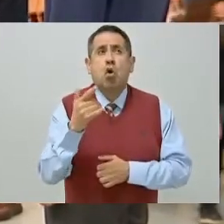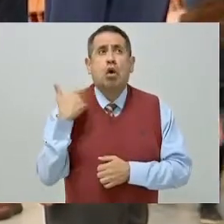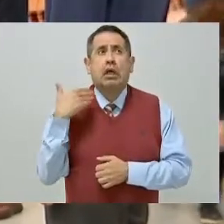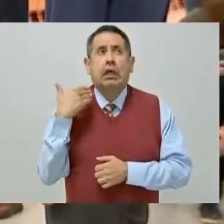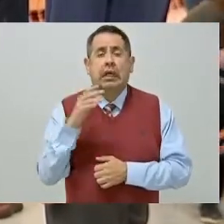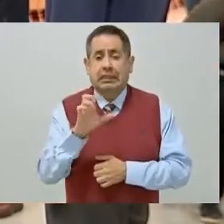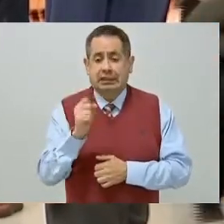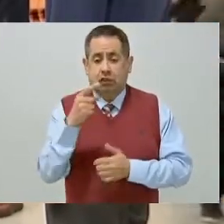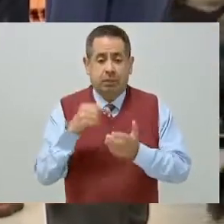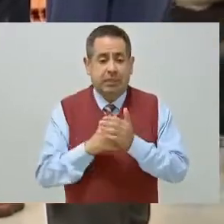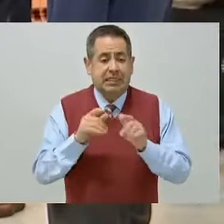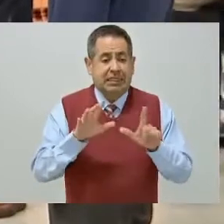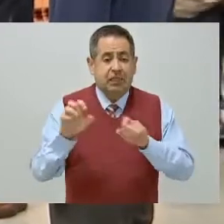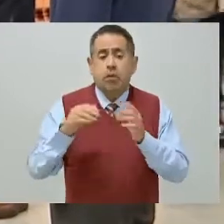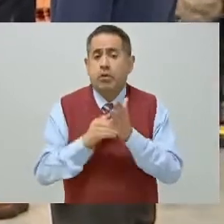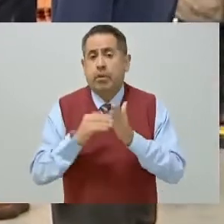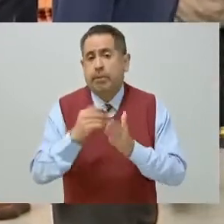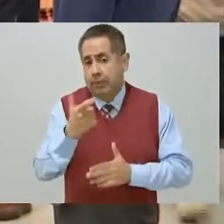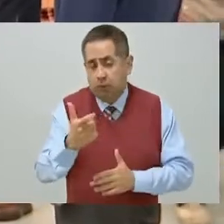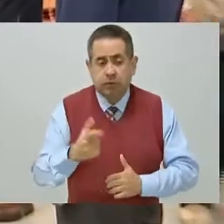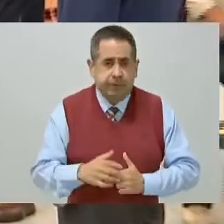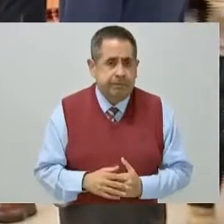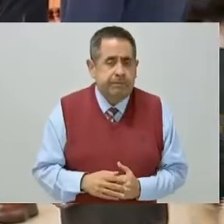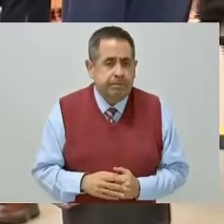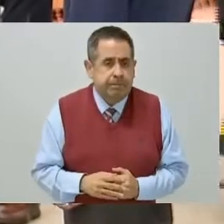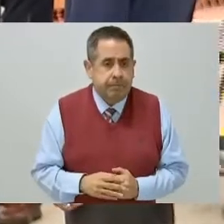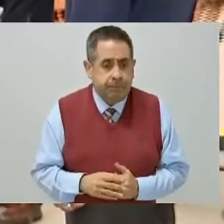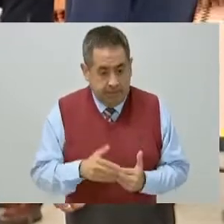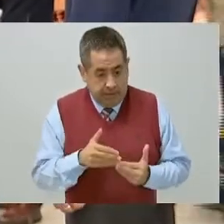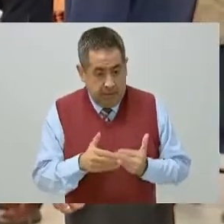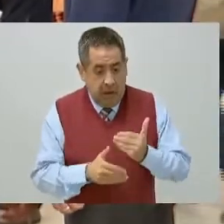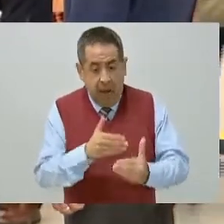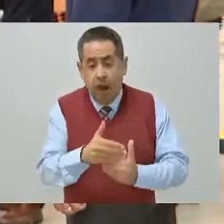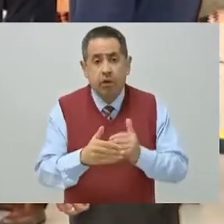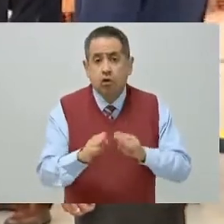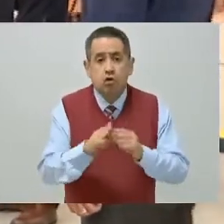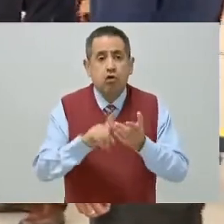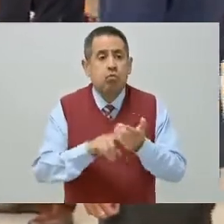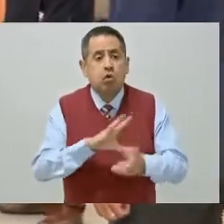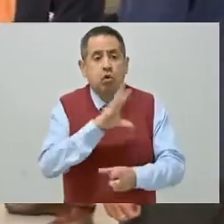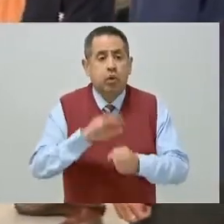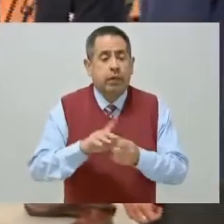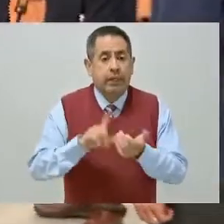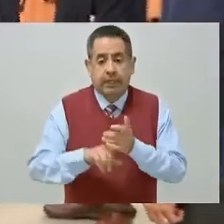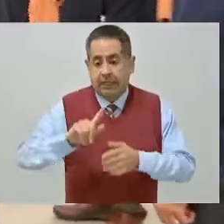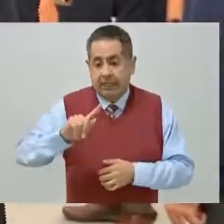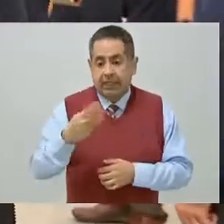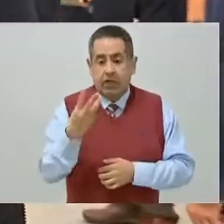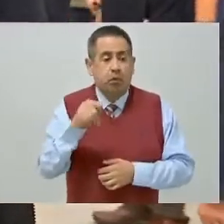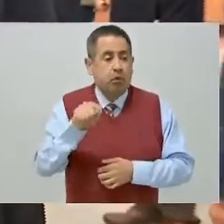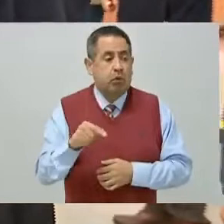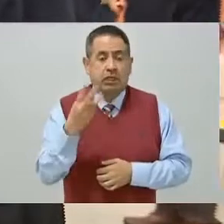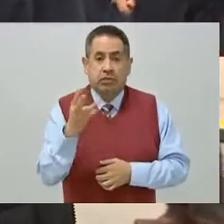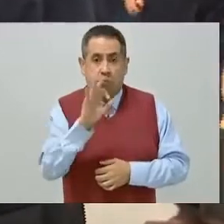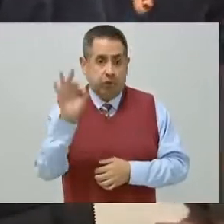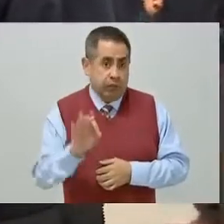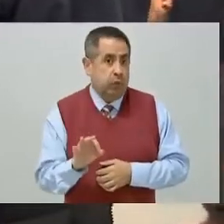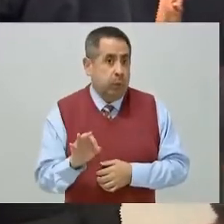700 millones de pesos. El avance de la obra en su conjunto es del 73.3%.